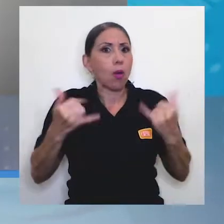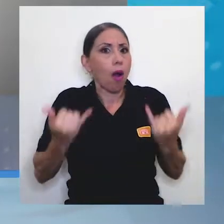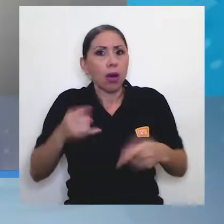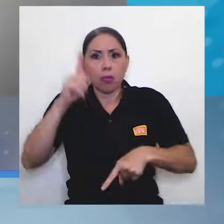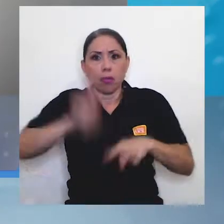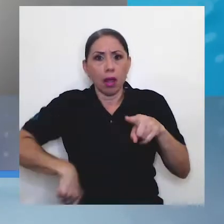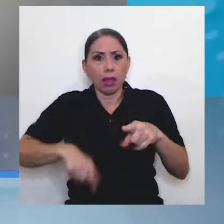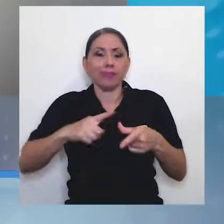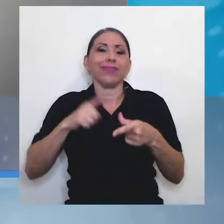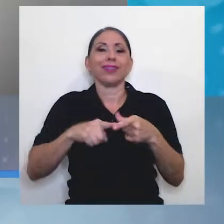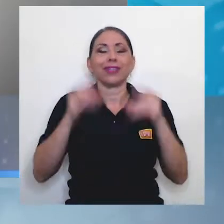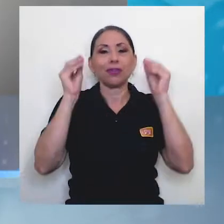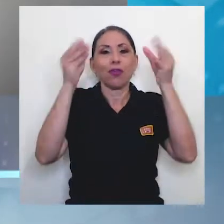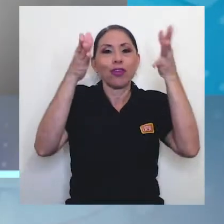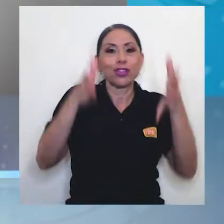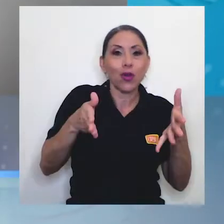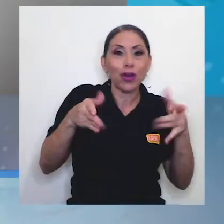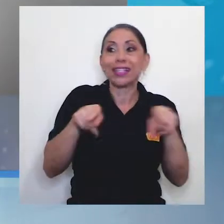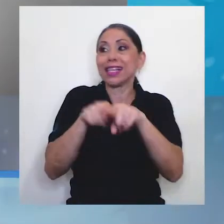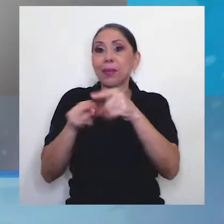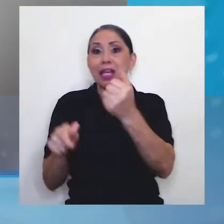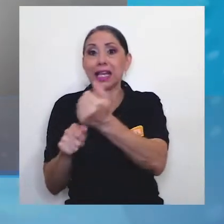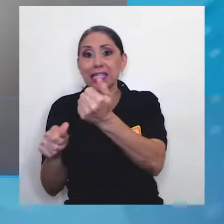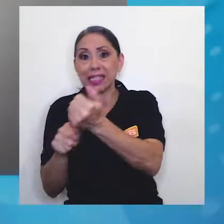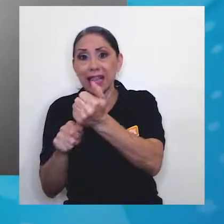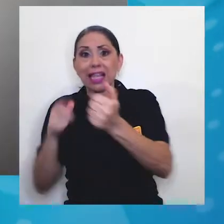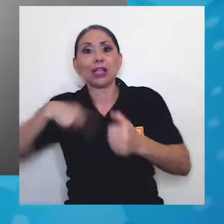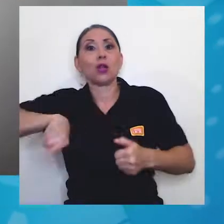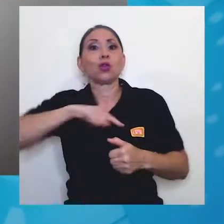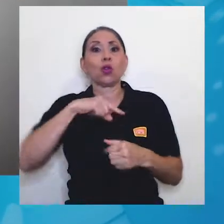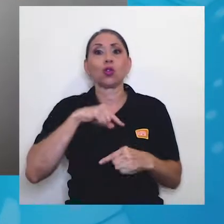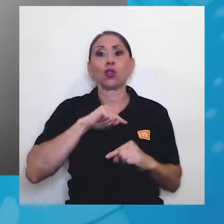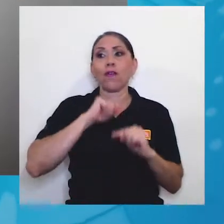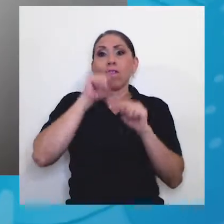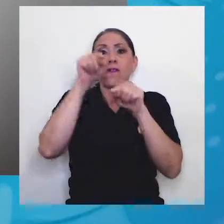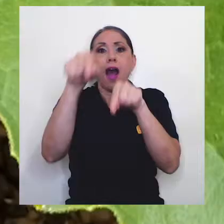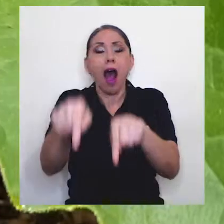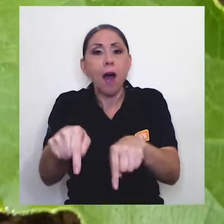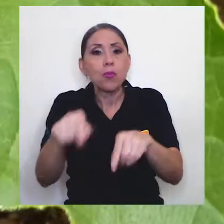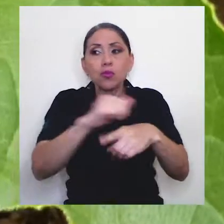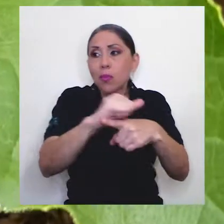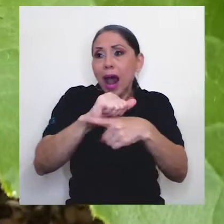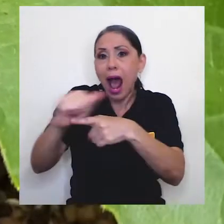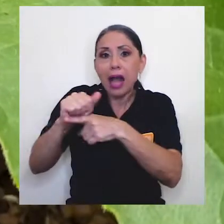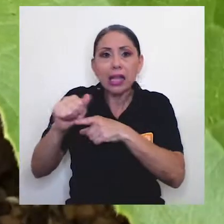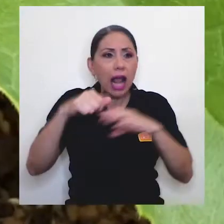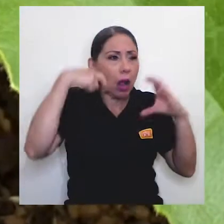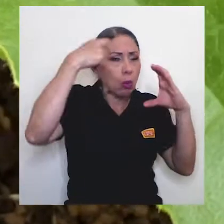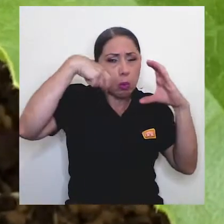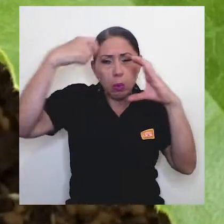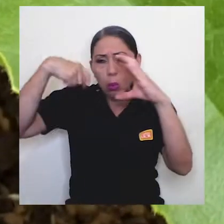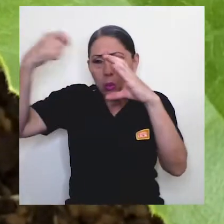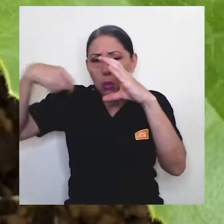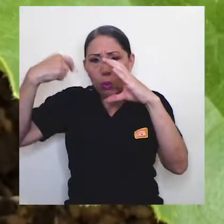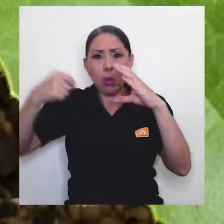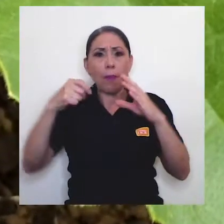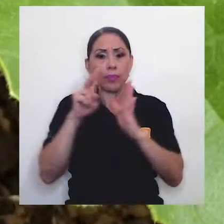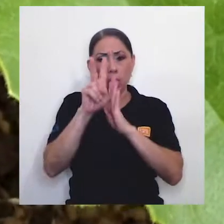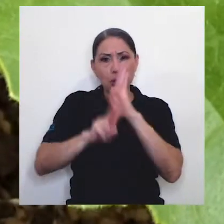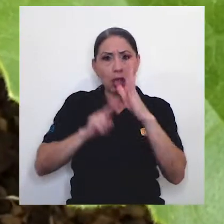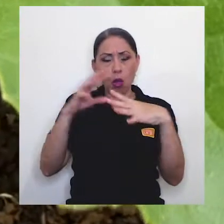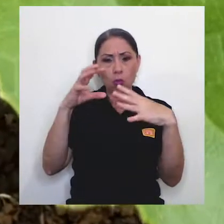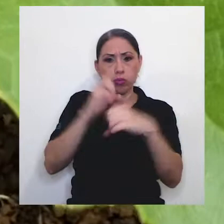los asistentes colaboradores de la Fabio Baudirio que nos hacemos las prácticas de campo, grabamos todo y después se los enseñamos a los estudiantes.